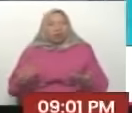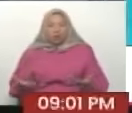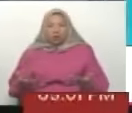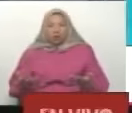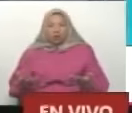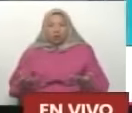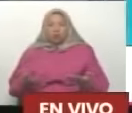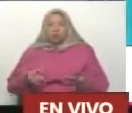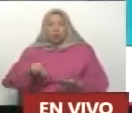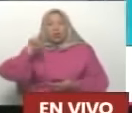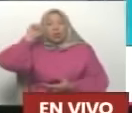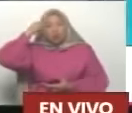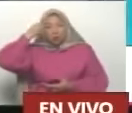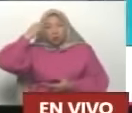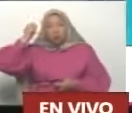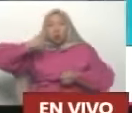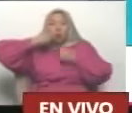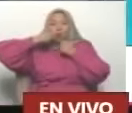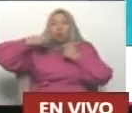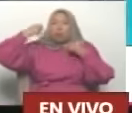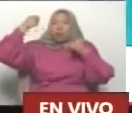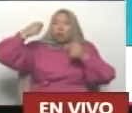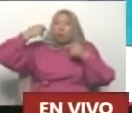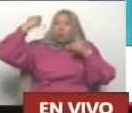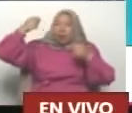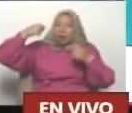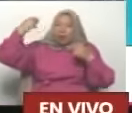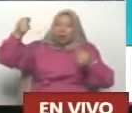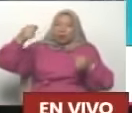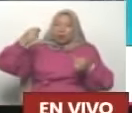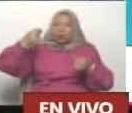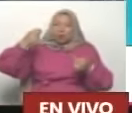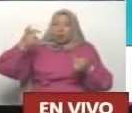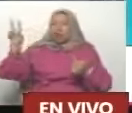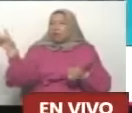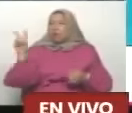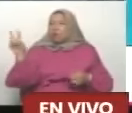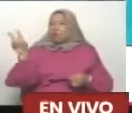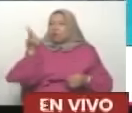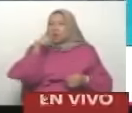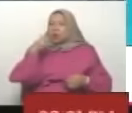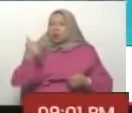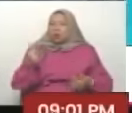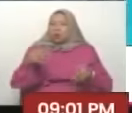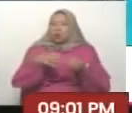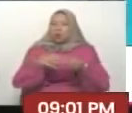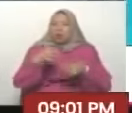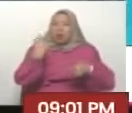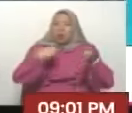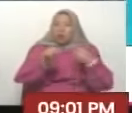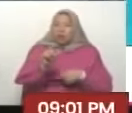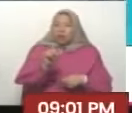¿Ustedes se acuerdan de la propaganda aquella que decía? ¿Qué sería de Venezuela si no existiera Pepe Ganga?